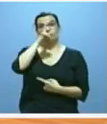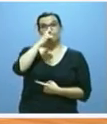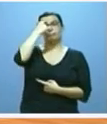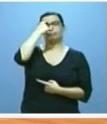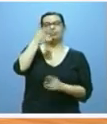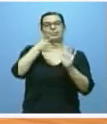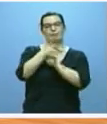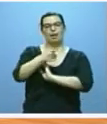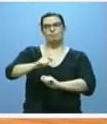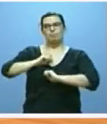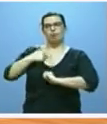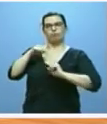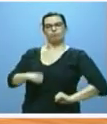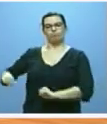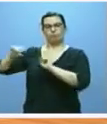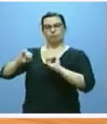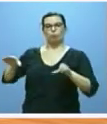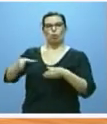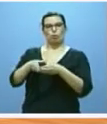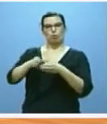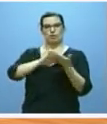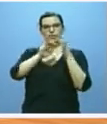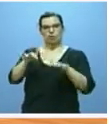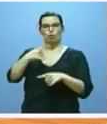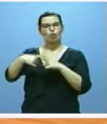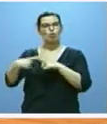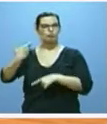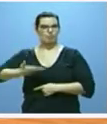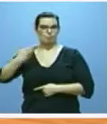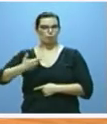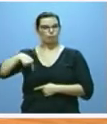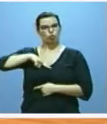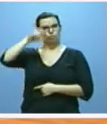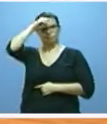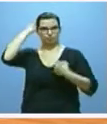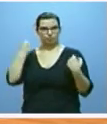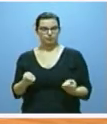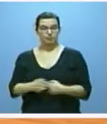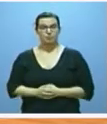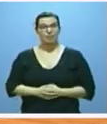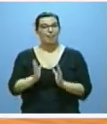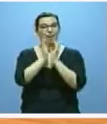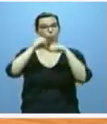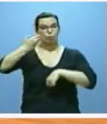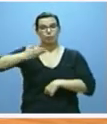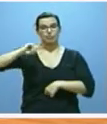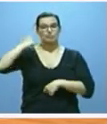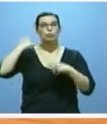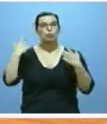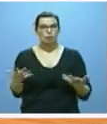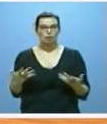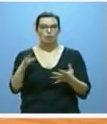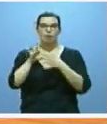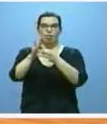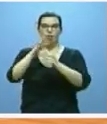posición de la Junta sobre algunas cuestiones de especial trascendencia. El acuerdo más importante alcanzado en la conferencia fue, sin duda, el